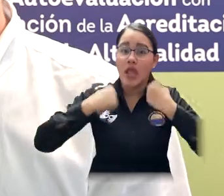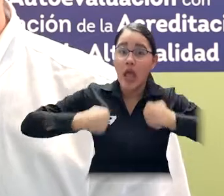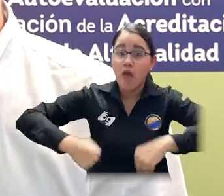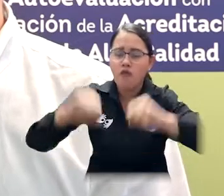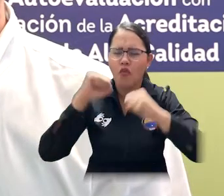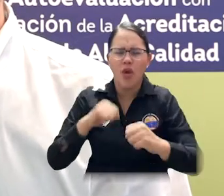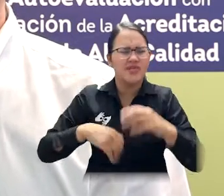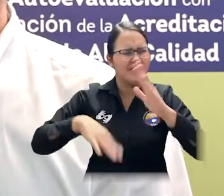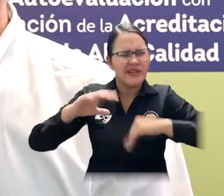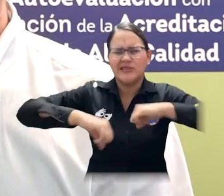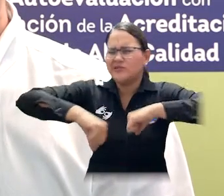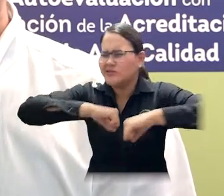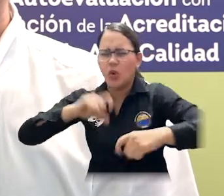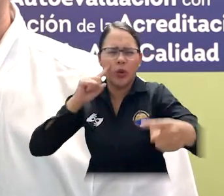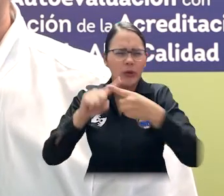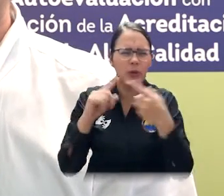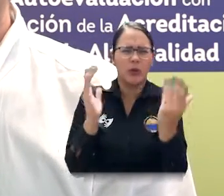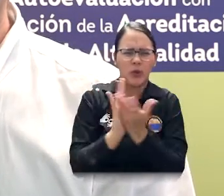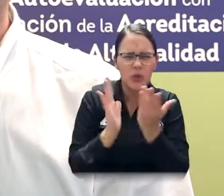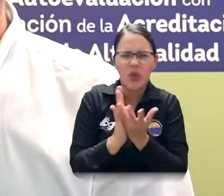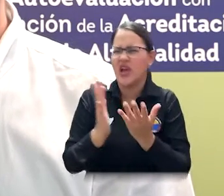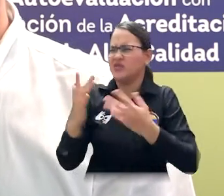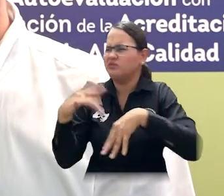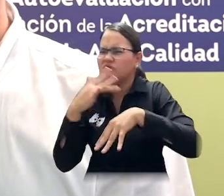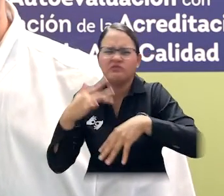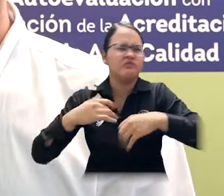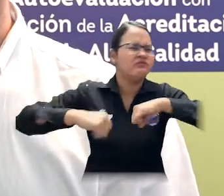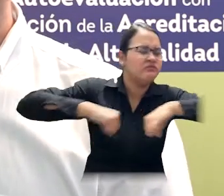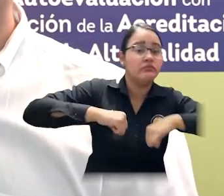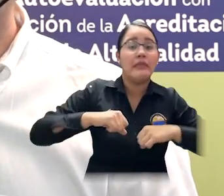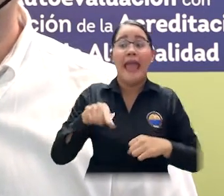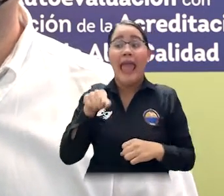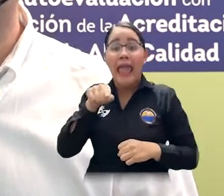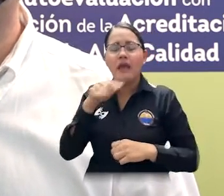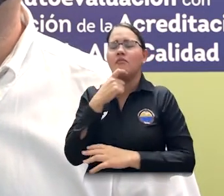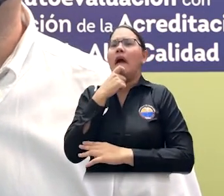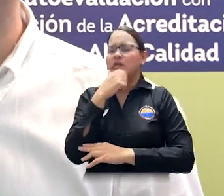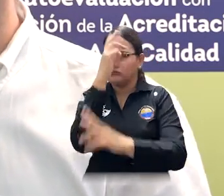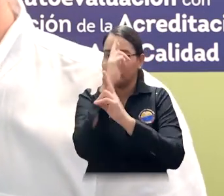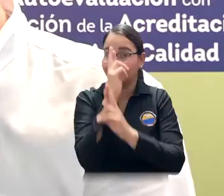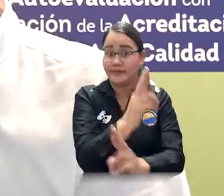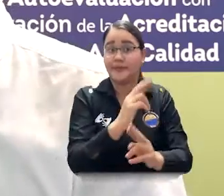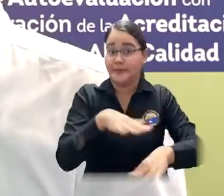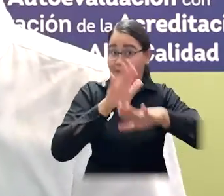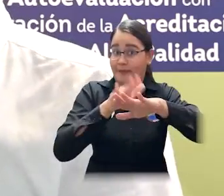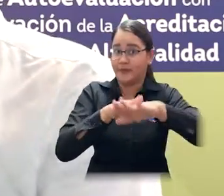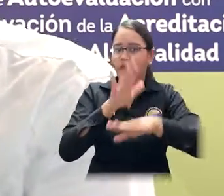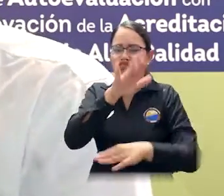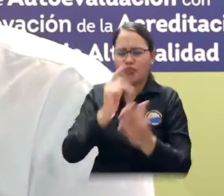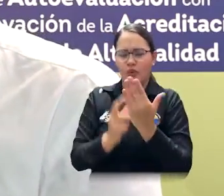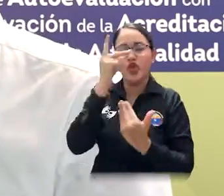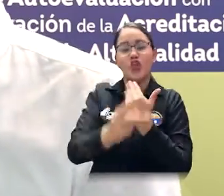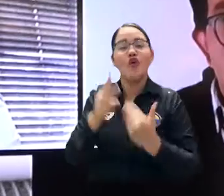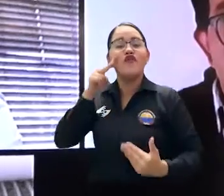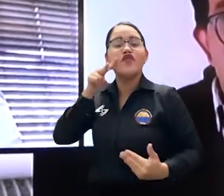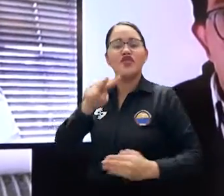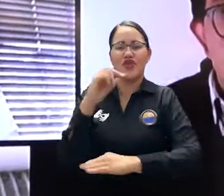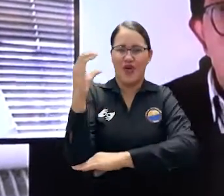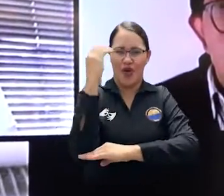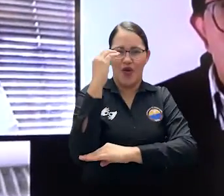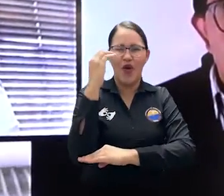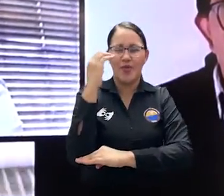de los estudiantes, de cada uno que hace sus grandes esfuerzos por estar siempre dentro de la educación, de la legalidad, del emprendimiento.